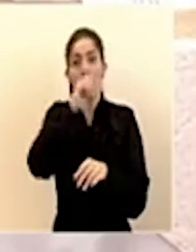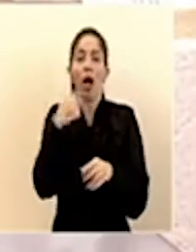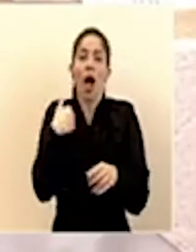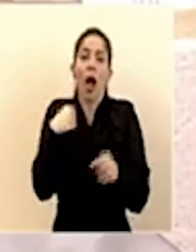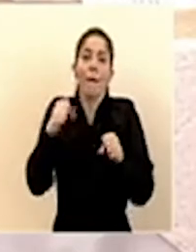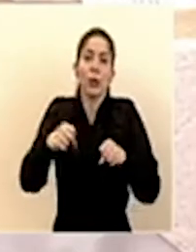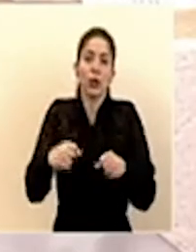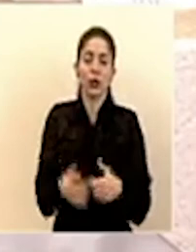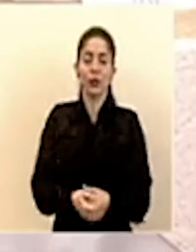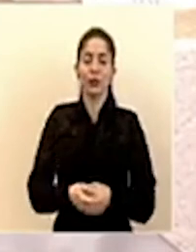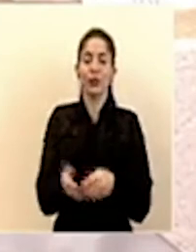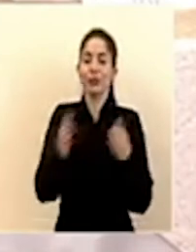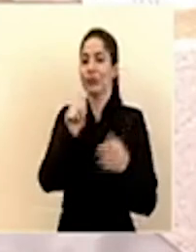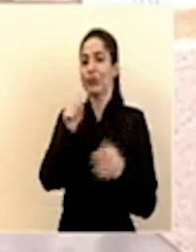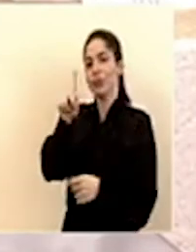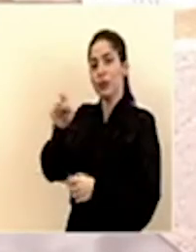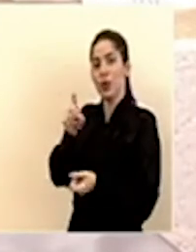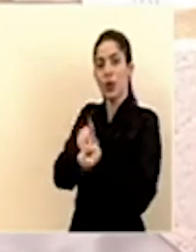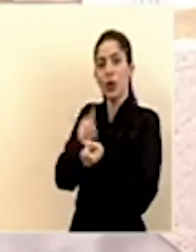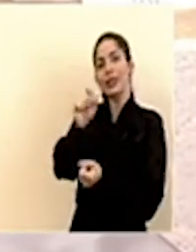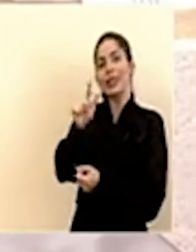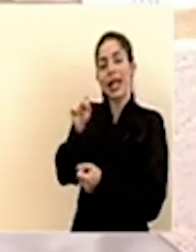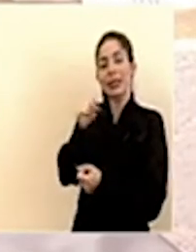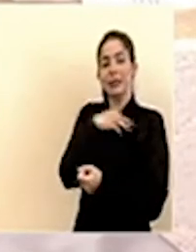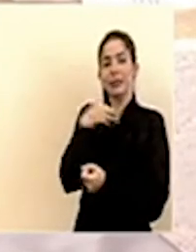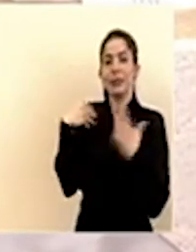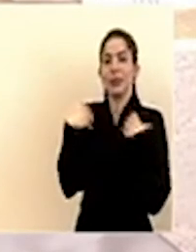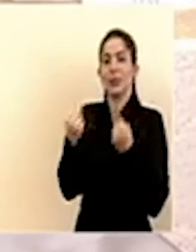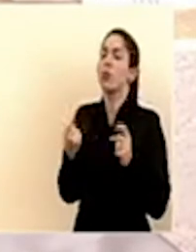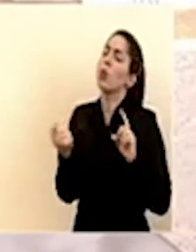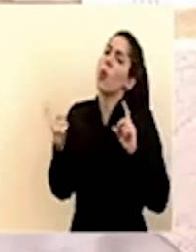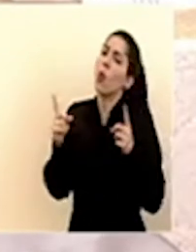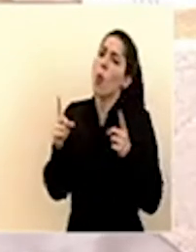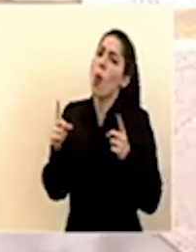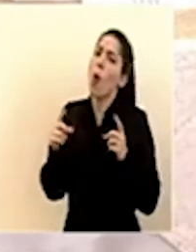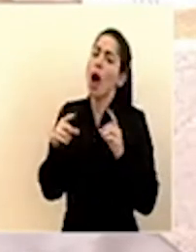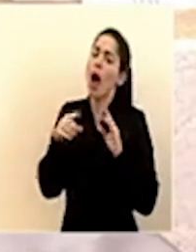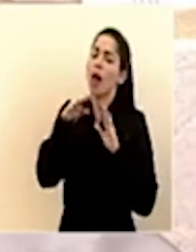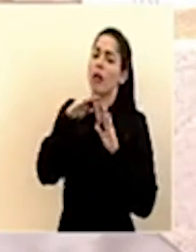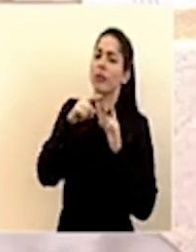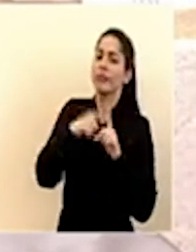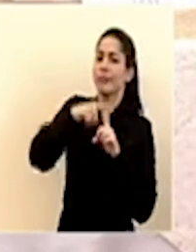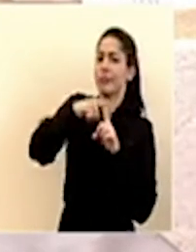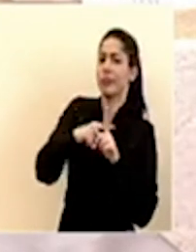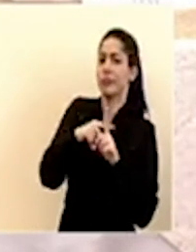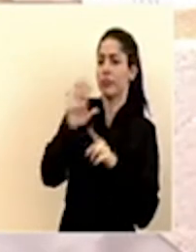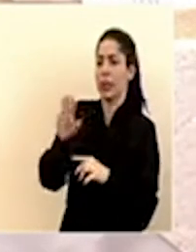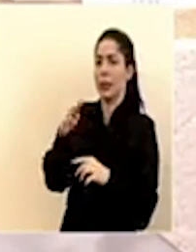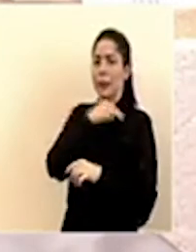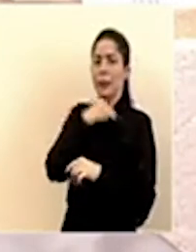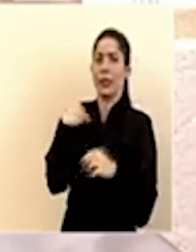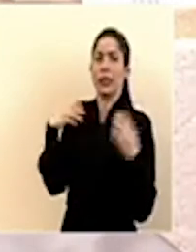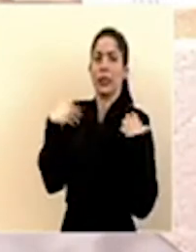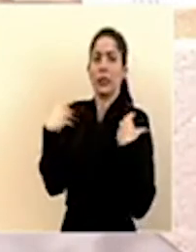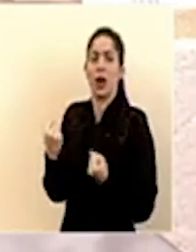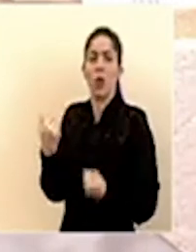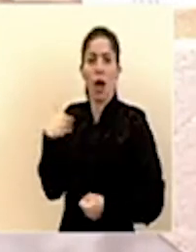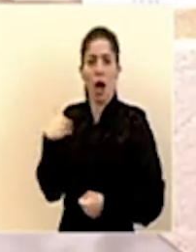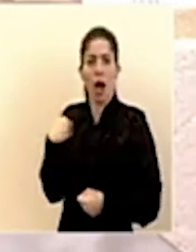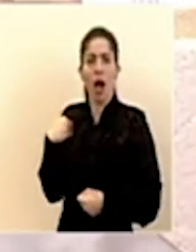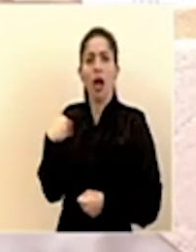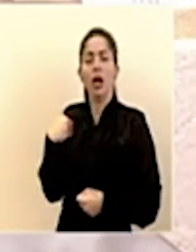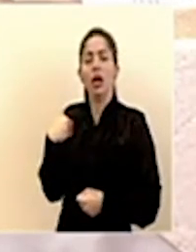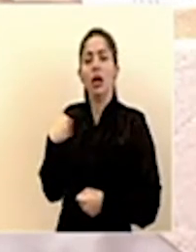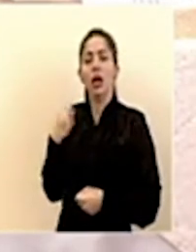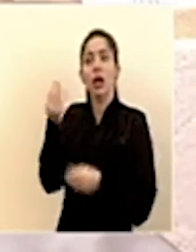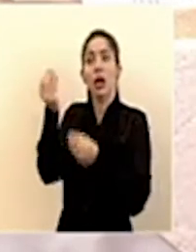continuamos con las consultas doctor Salas ministro de salud ¿cuáles son los parámetros que maneja el ministerio de salud que